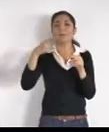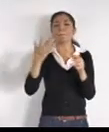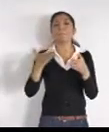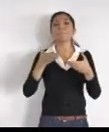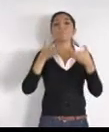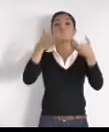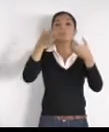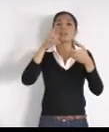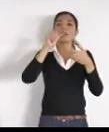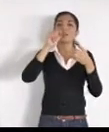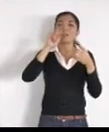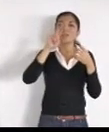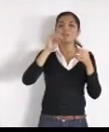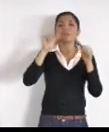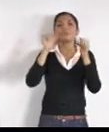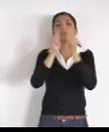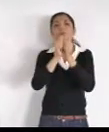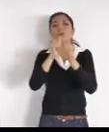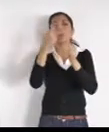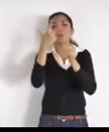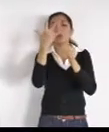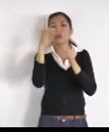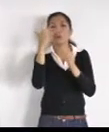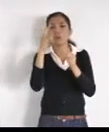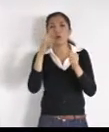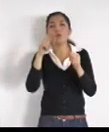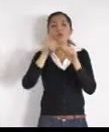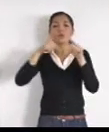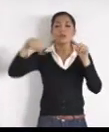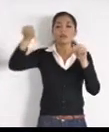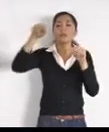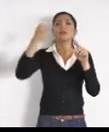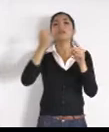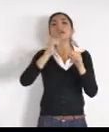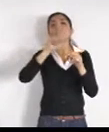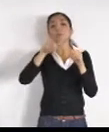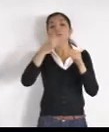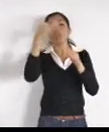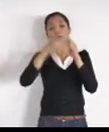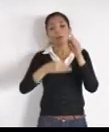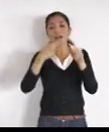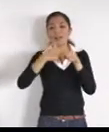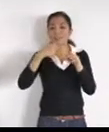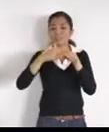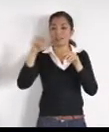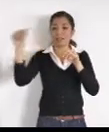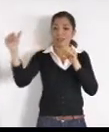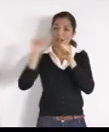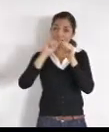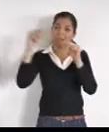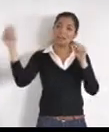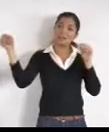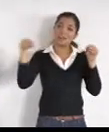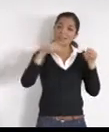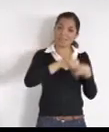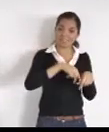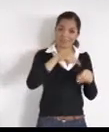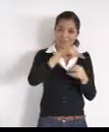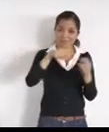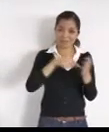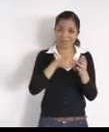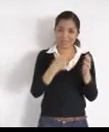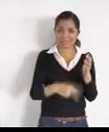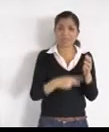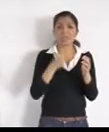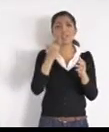culminación, 8 de Julio, hasta la cabecera, estamos haciendo obras, para que podamos aprovechar, al máximo, la infraestructura, que se hizo, desde la pasada administración,